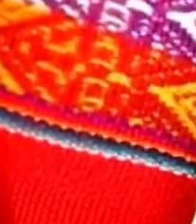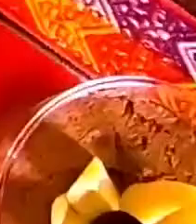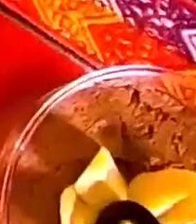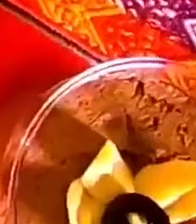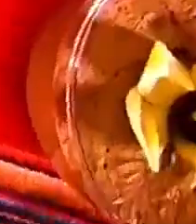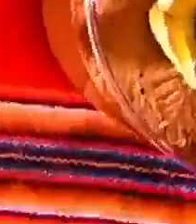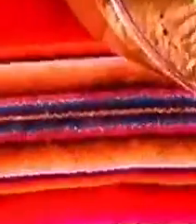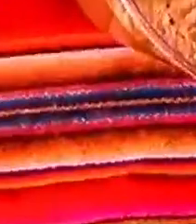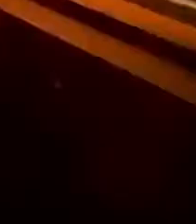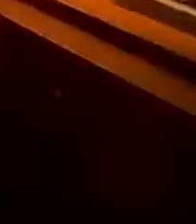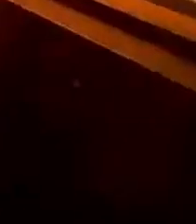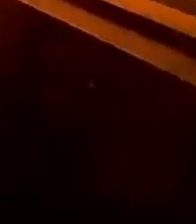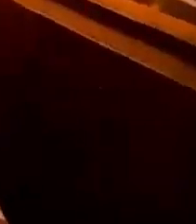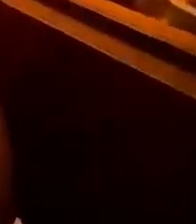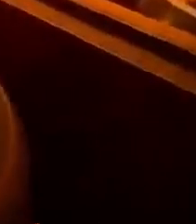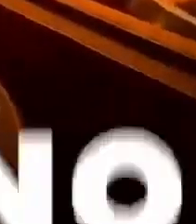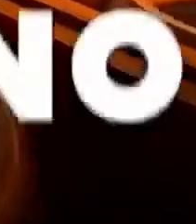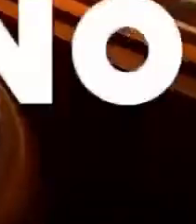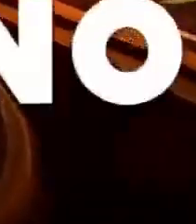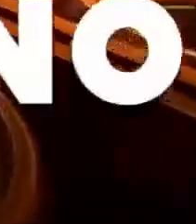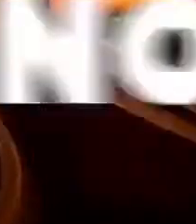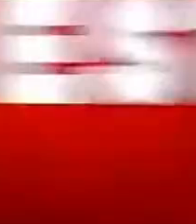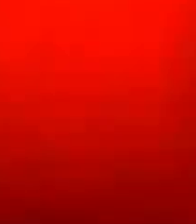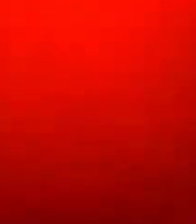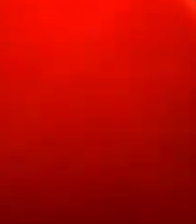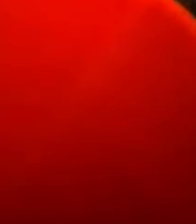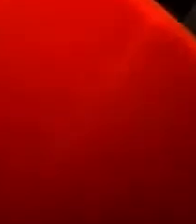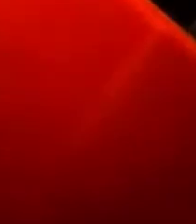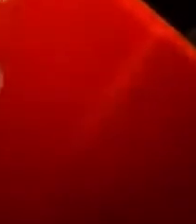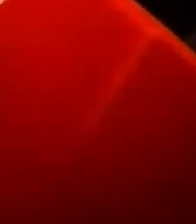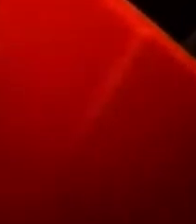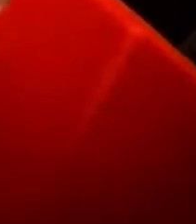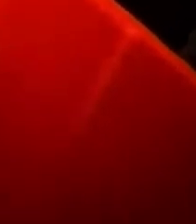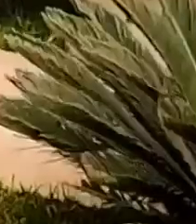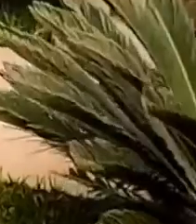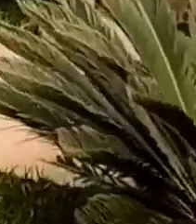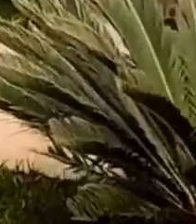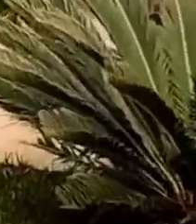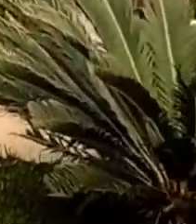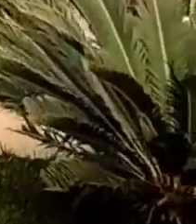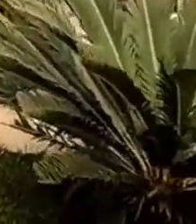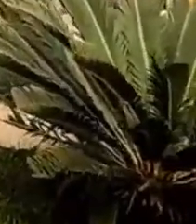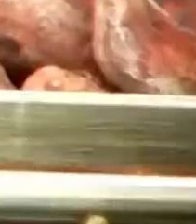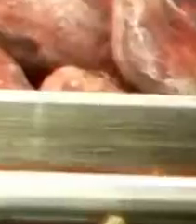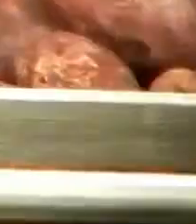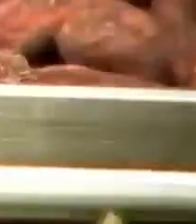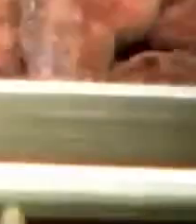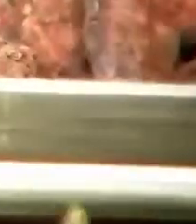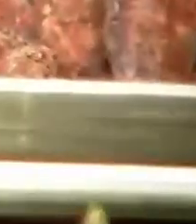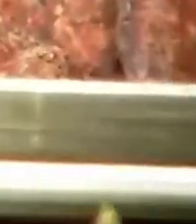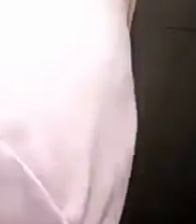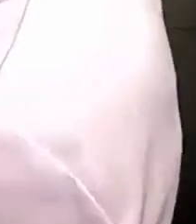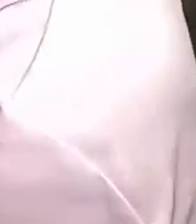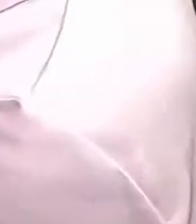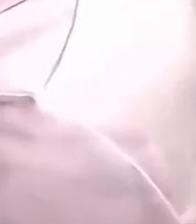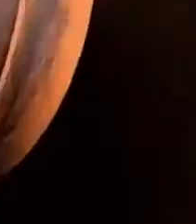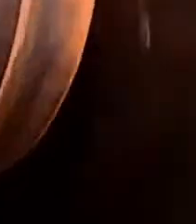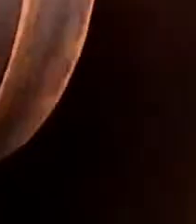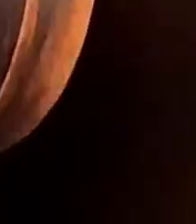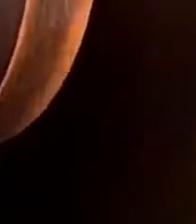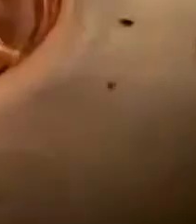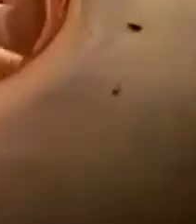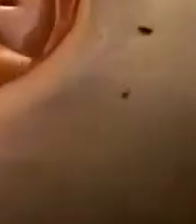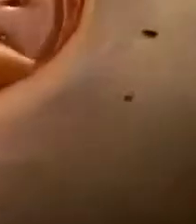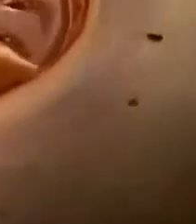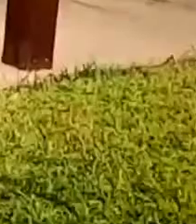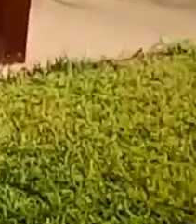Este domingo a las 5 de la tarde en el capítulo estreno de Con Sabor a Perú Vamos a poder ver cómo se prepara el chocolate que tanto